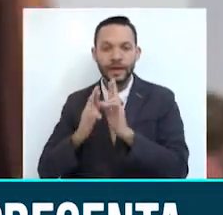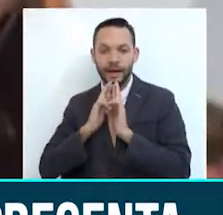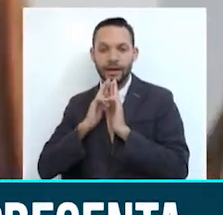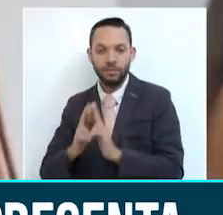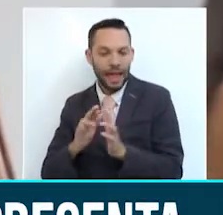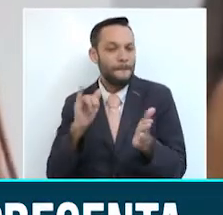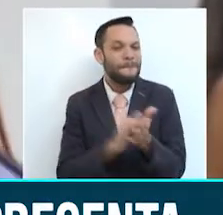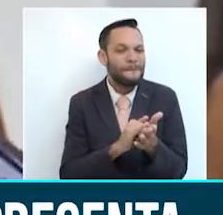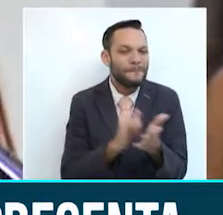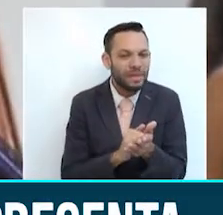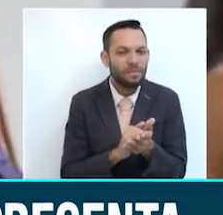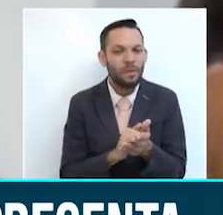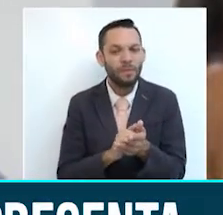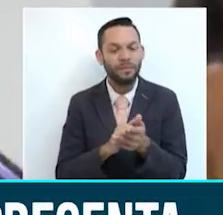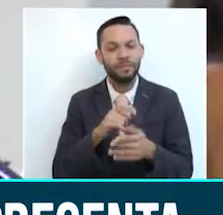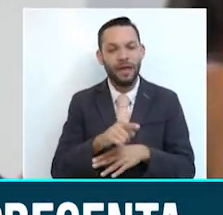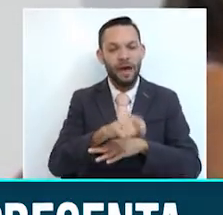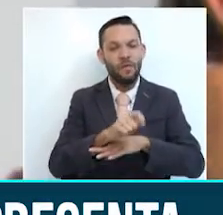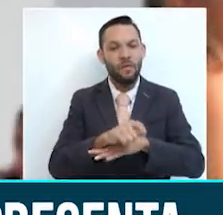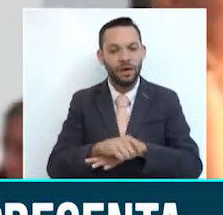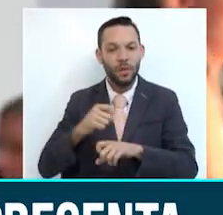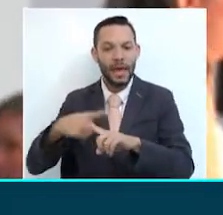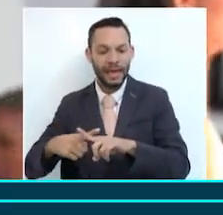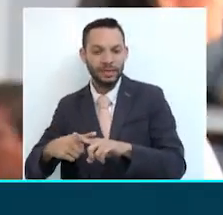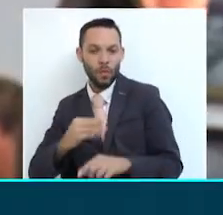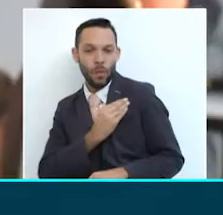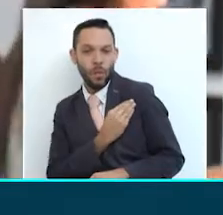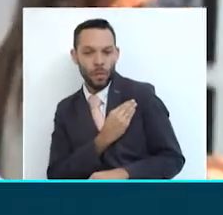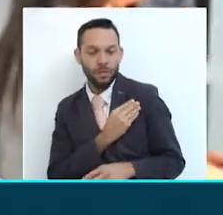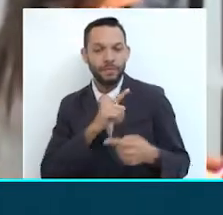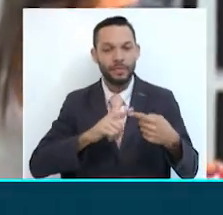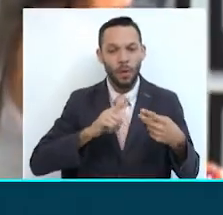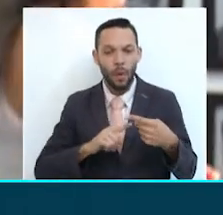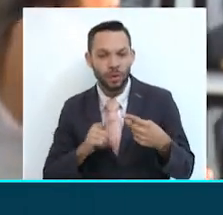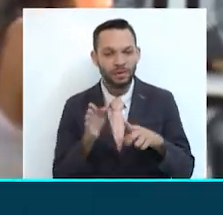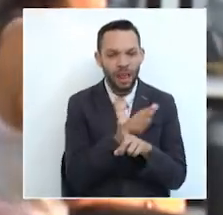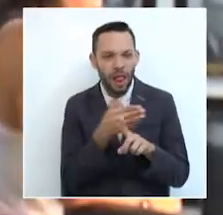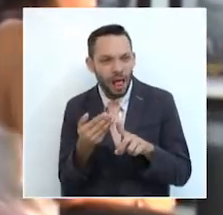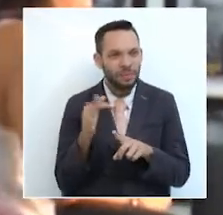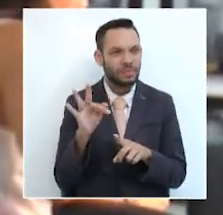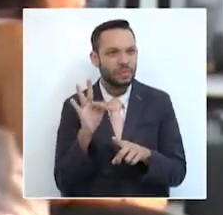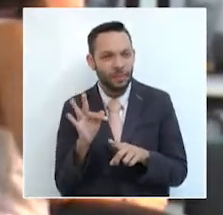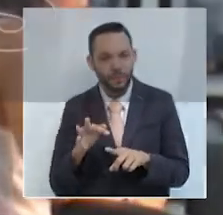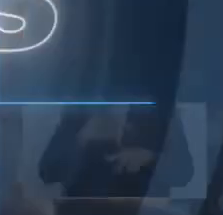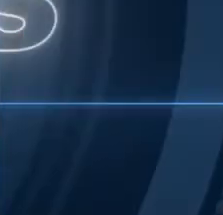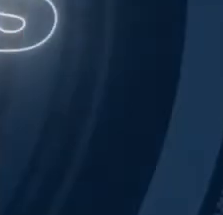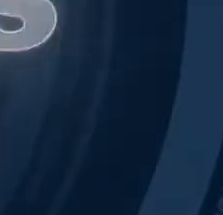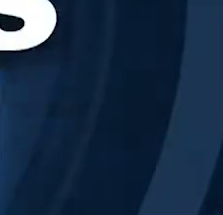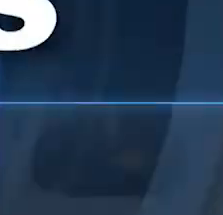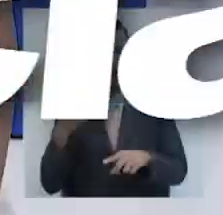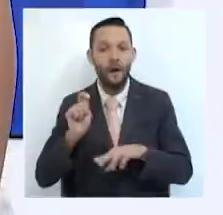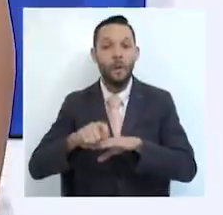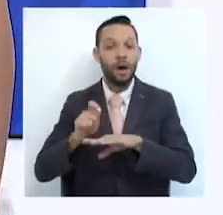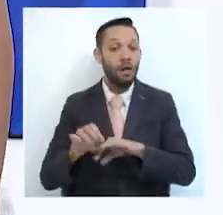mismo abogado que ha defendido al expresidente Álvaro Uribe en otros casos, como el de la manipulación de testigos ante la Corte Suprema de Justicia.